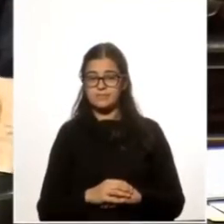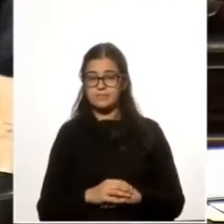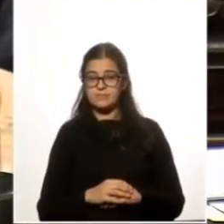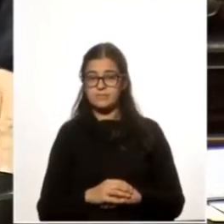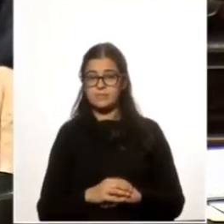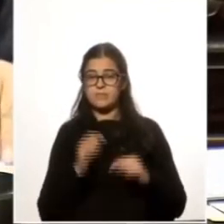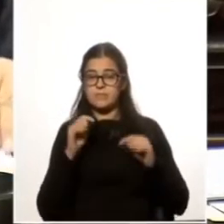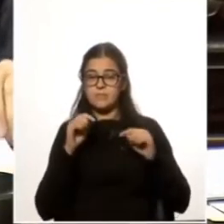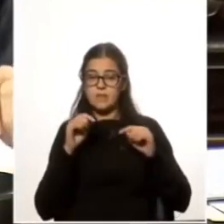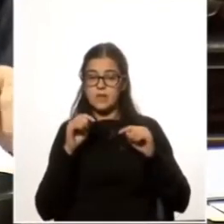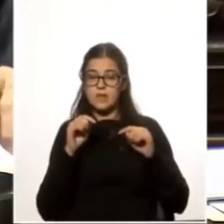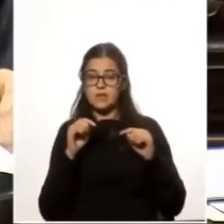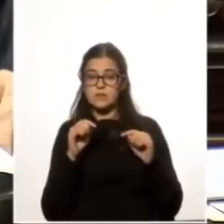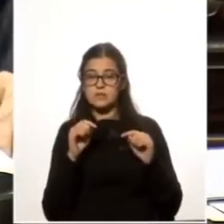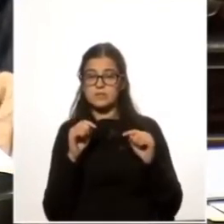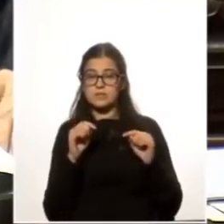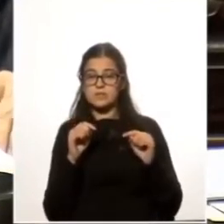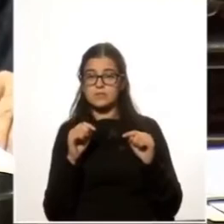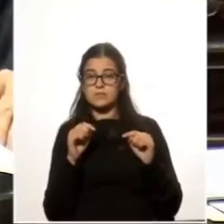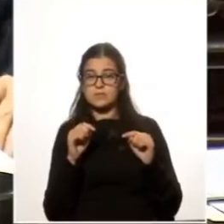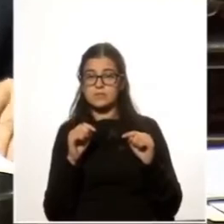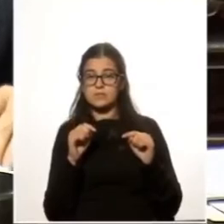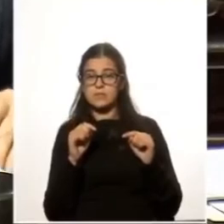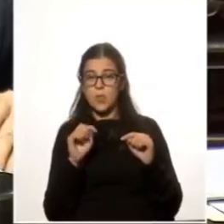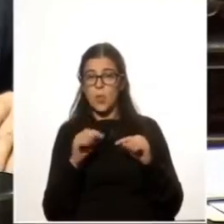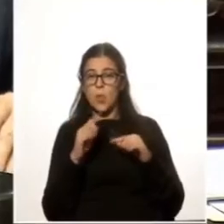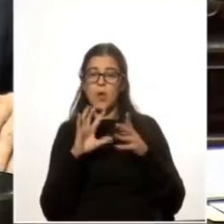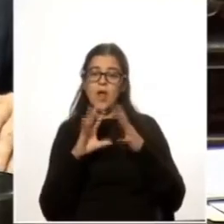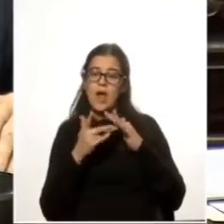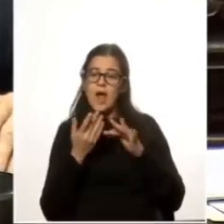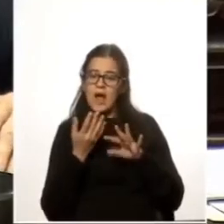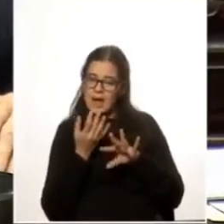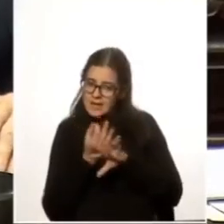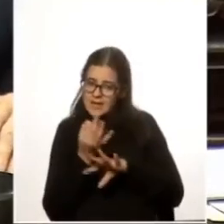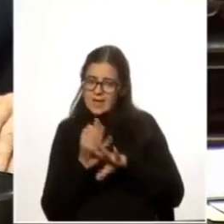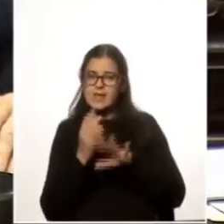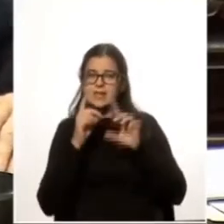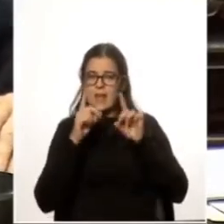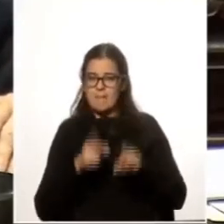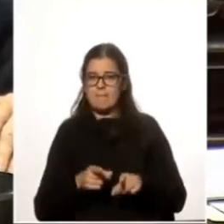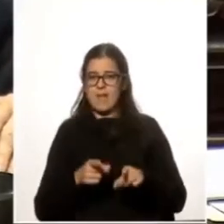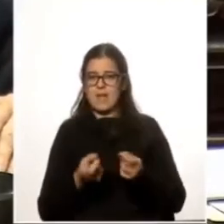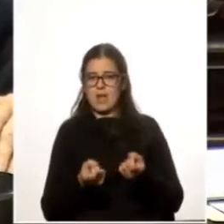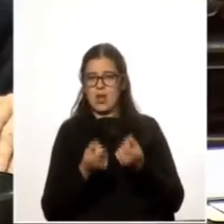esta es una una lección también que nos deja